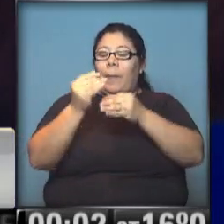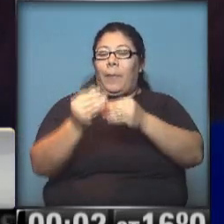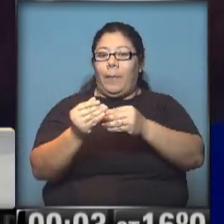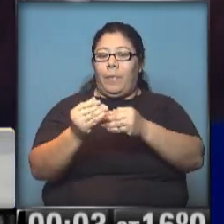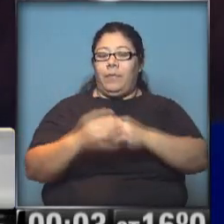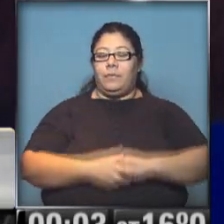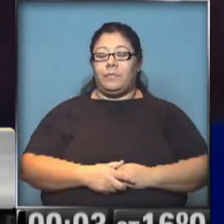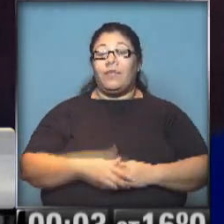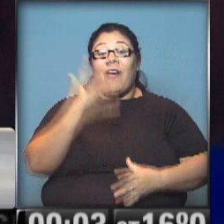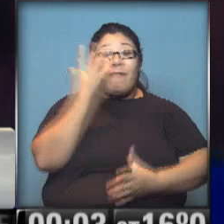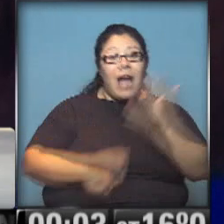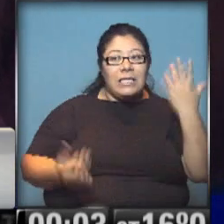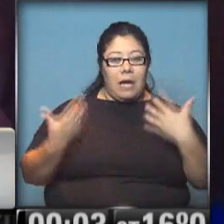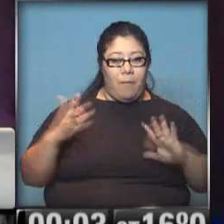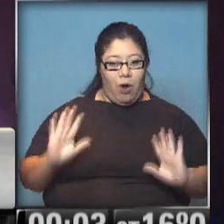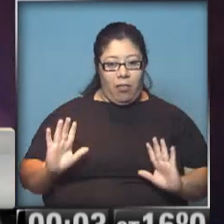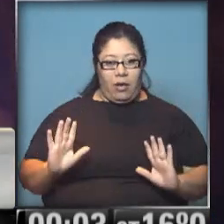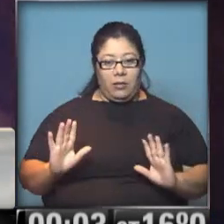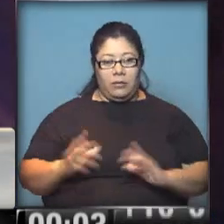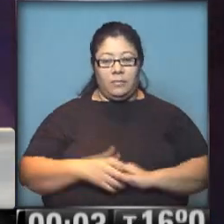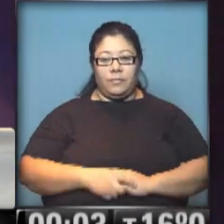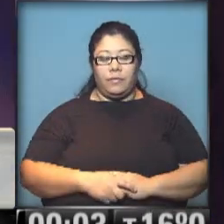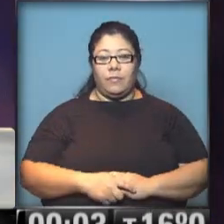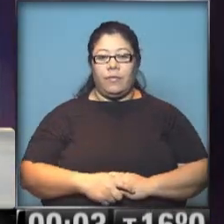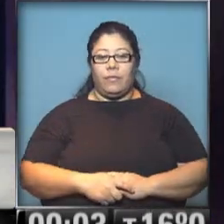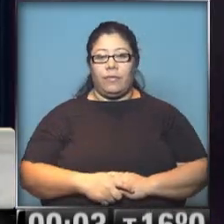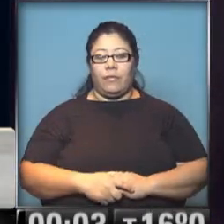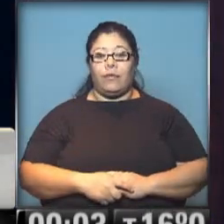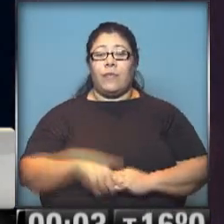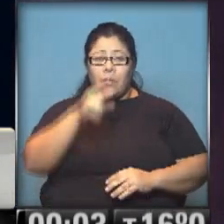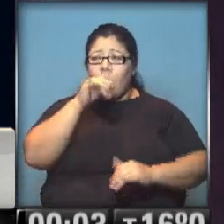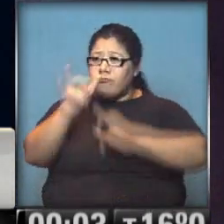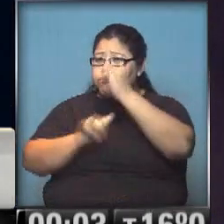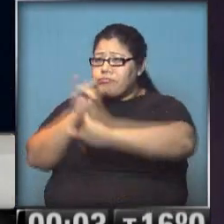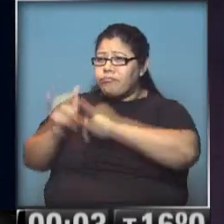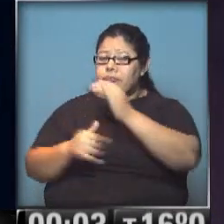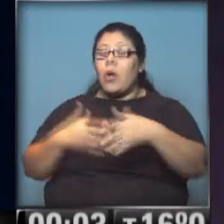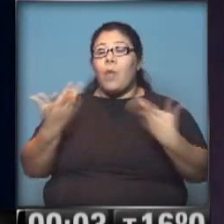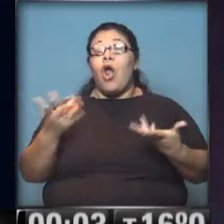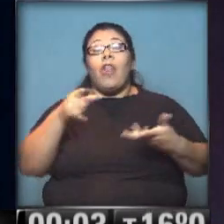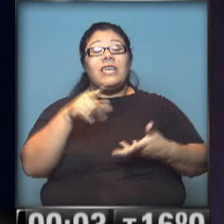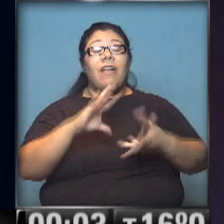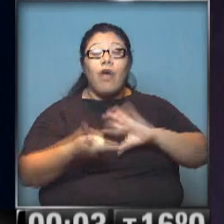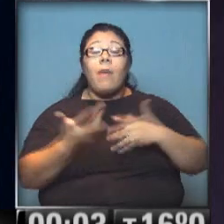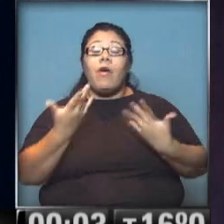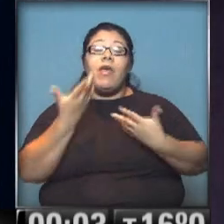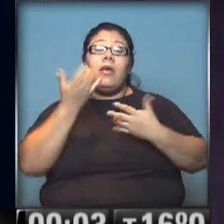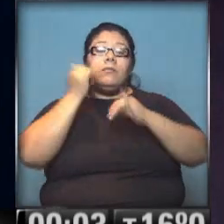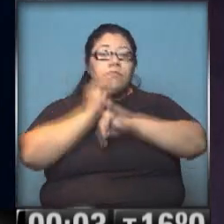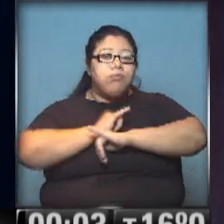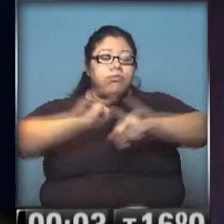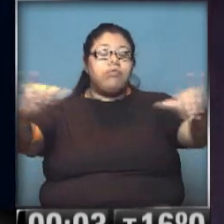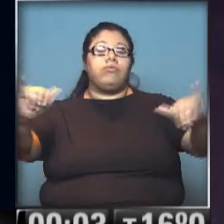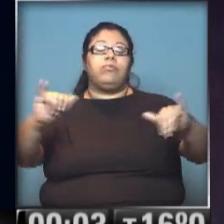Sí, sí, sí, puede fallar, ya dije, aparte. Ahí estoy viéndola. Y dale, vos seguís contándonos. Claro, y de esta manera lo que uno puede es transmitir cualquier cosa.